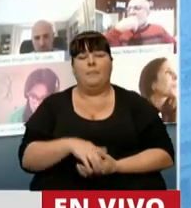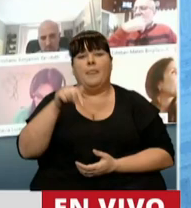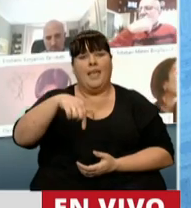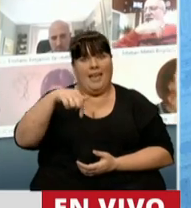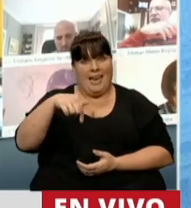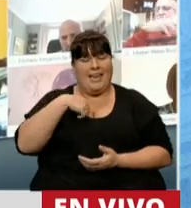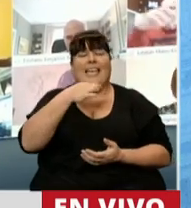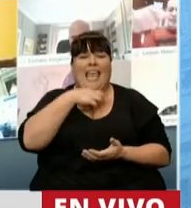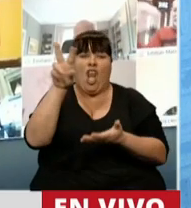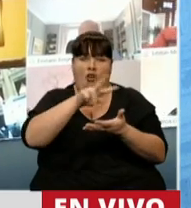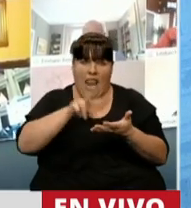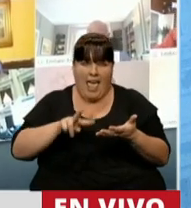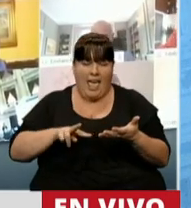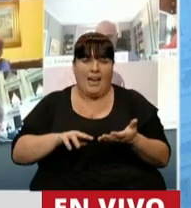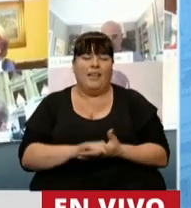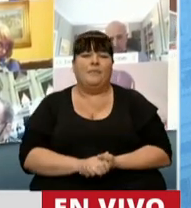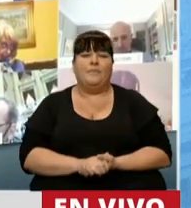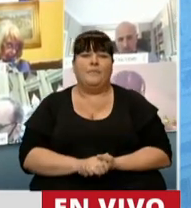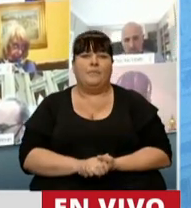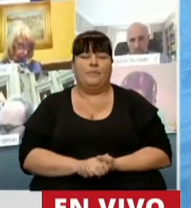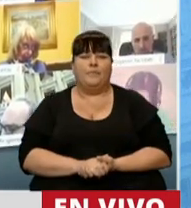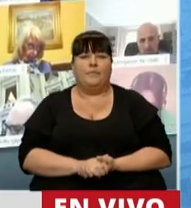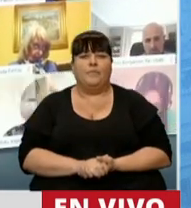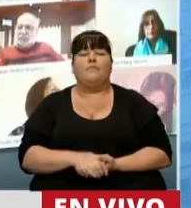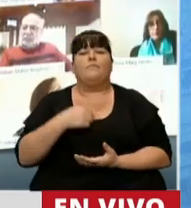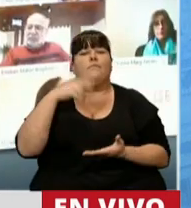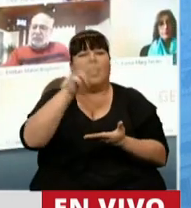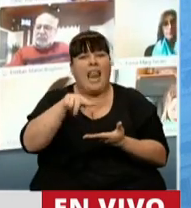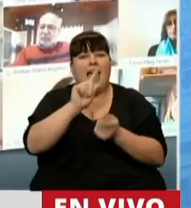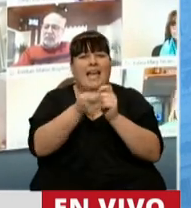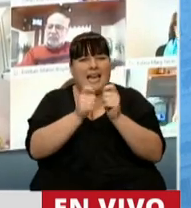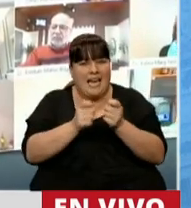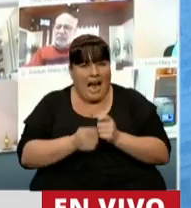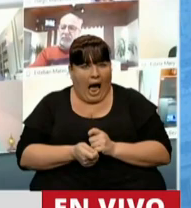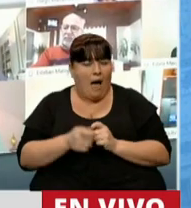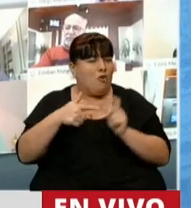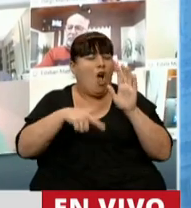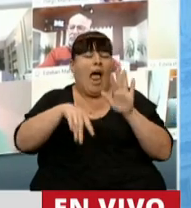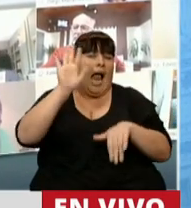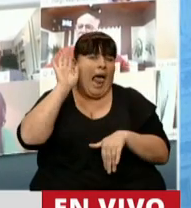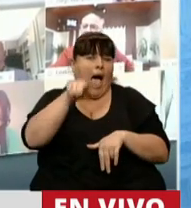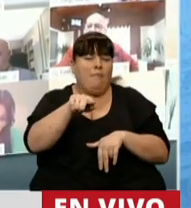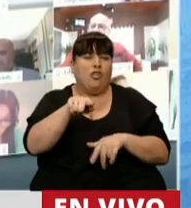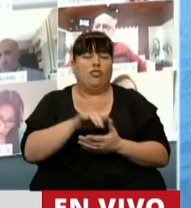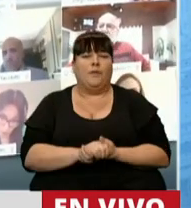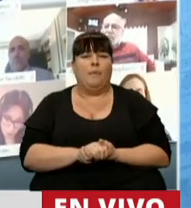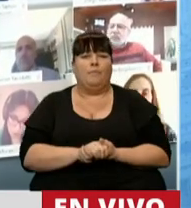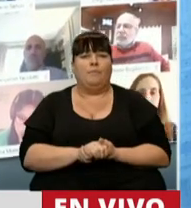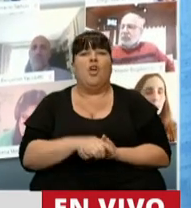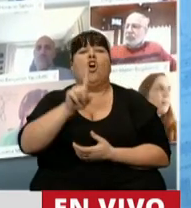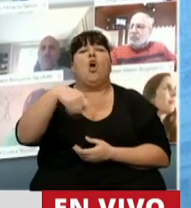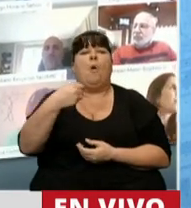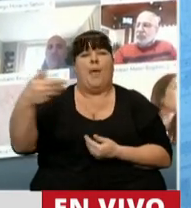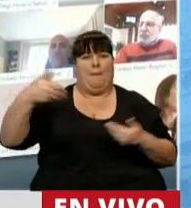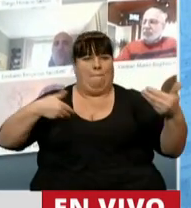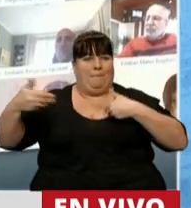Quise leer presidente estos cambios que insisto la mayoría vienen de